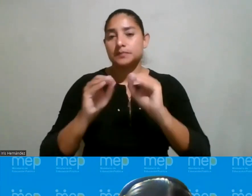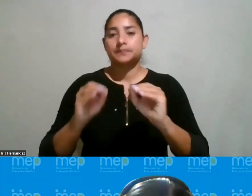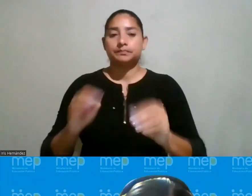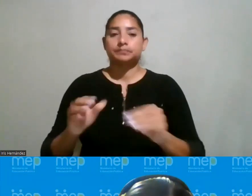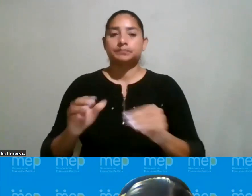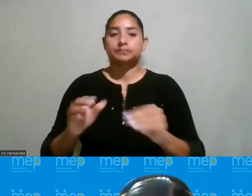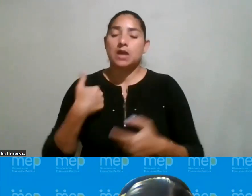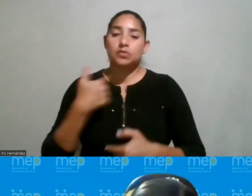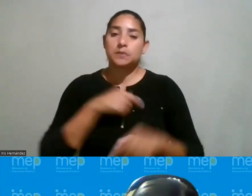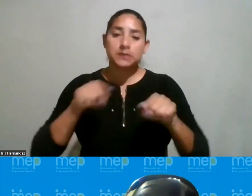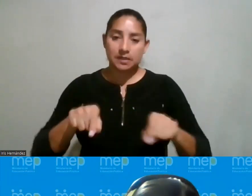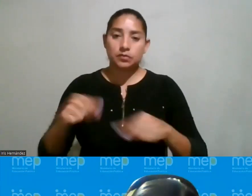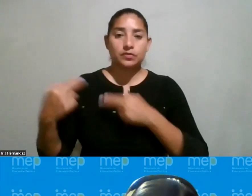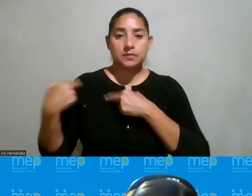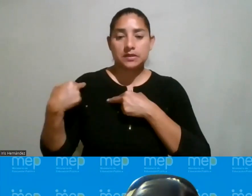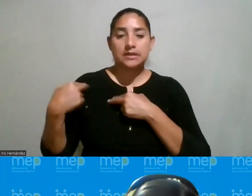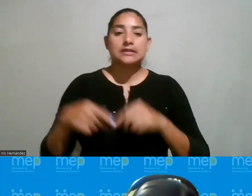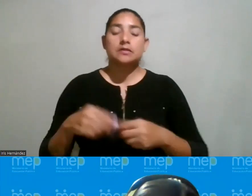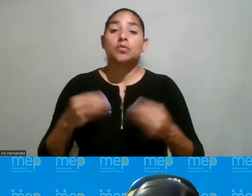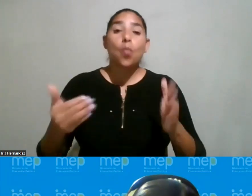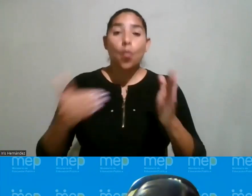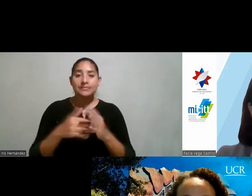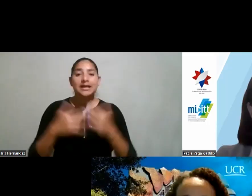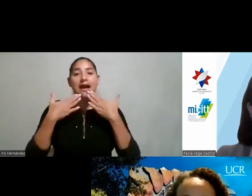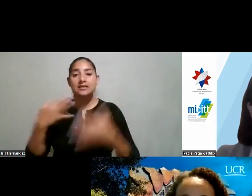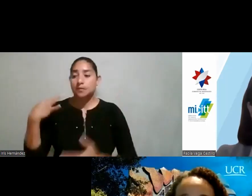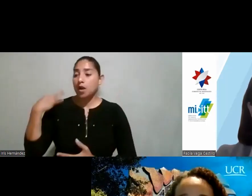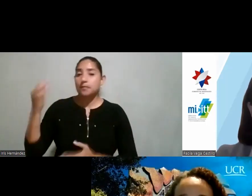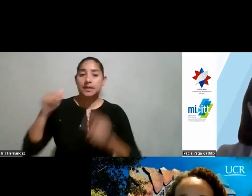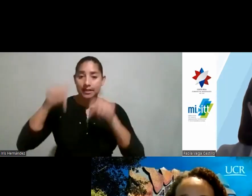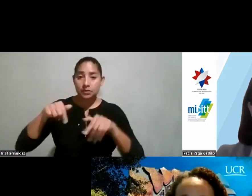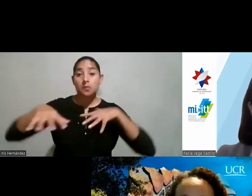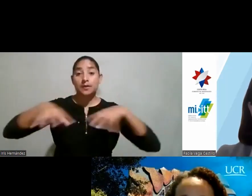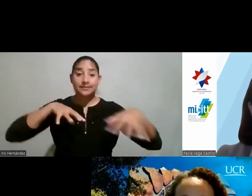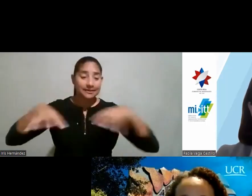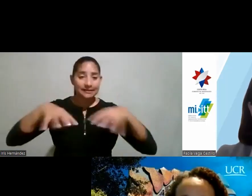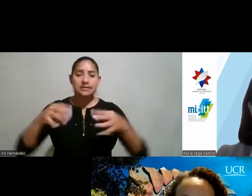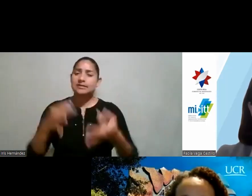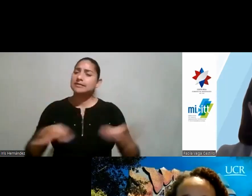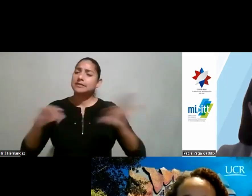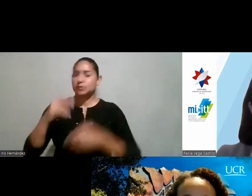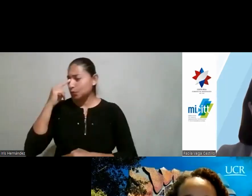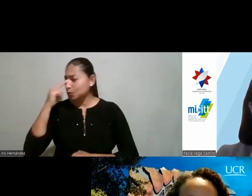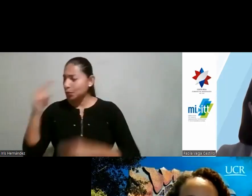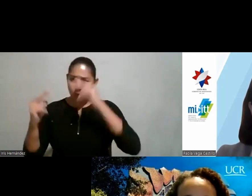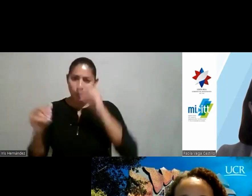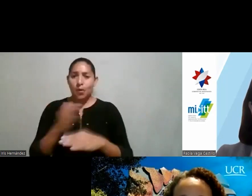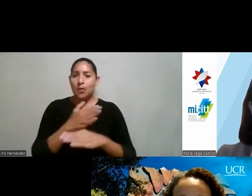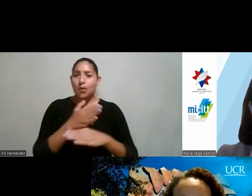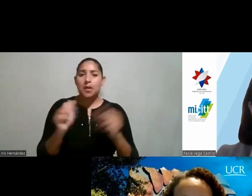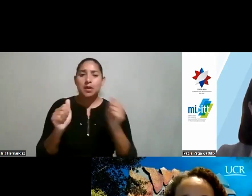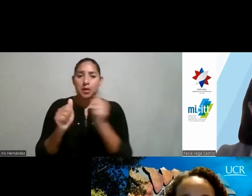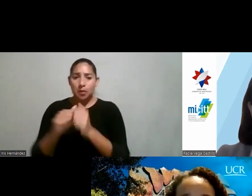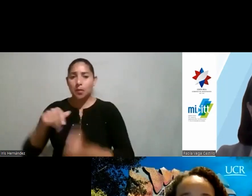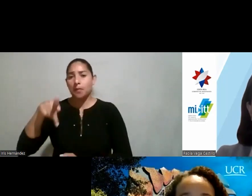realidad en eso y bueno y nuevamente agradecerles por la invitación por esta actividad siempre es un honor compartir con doña Paola